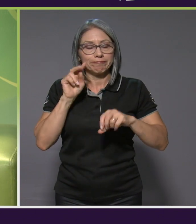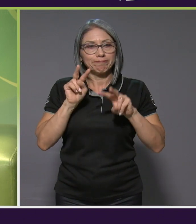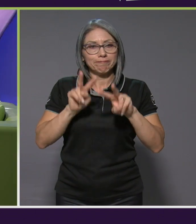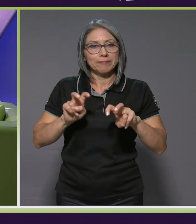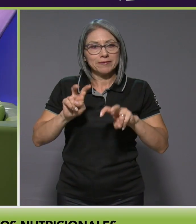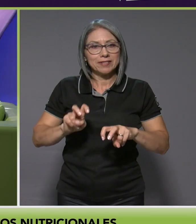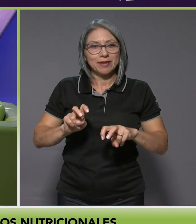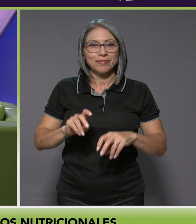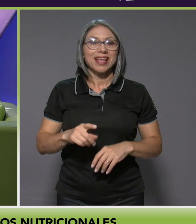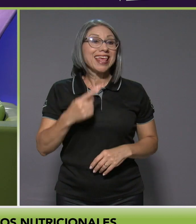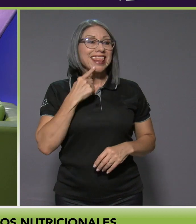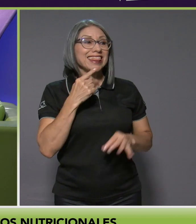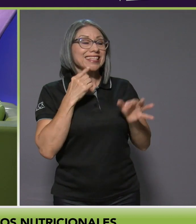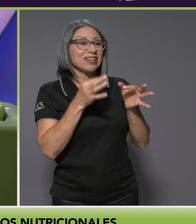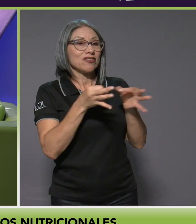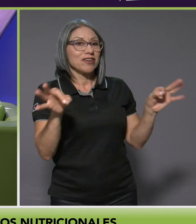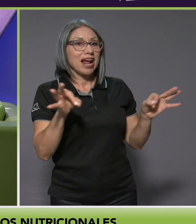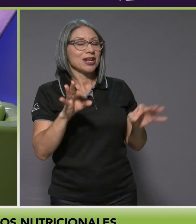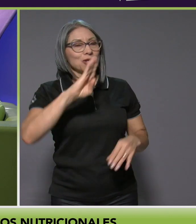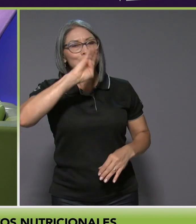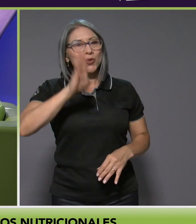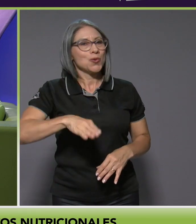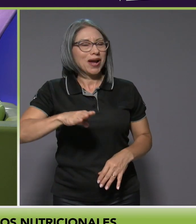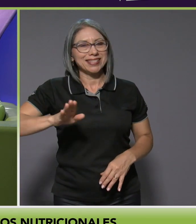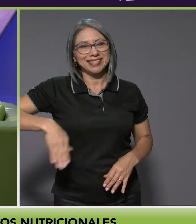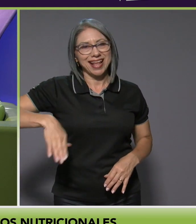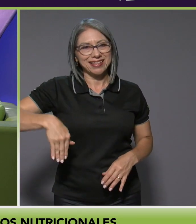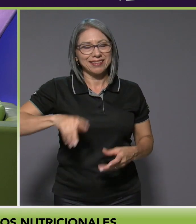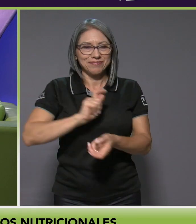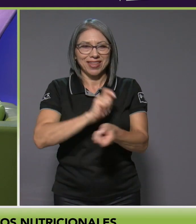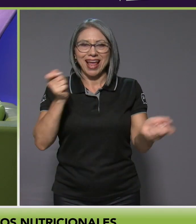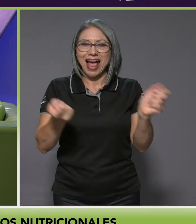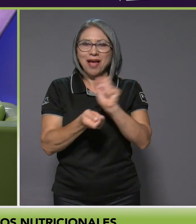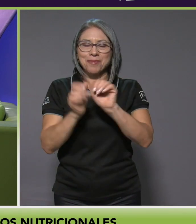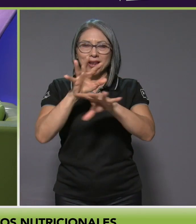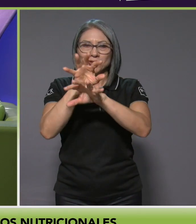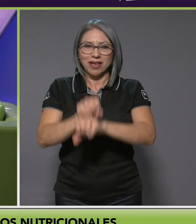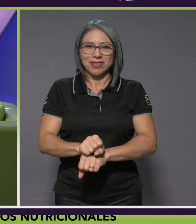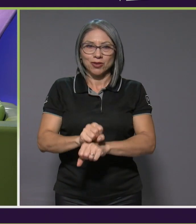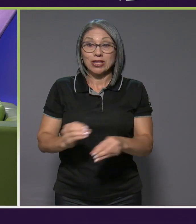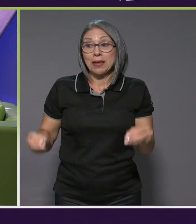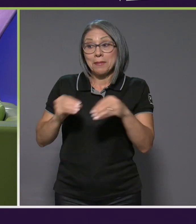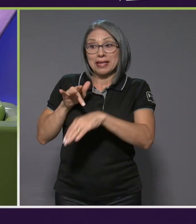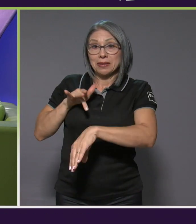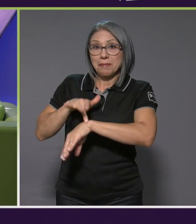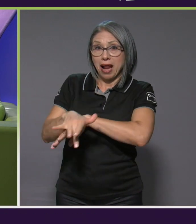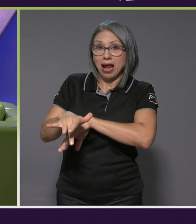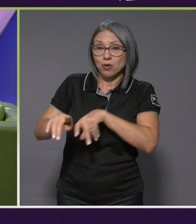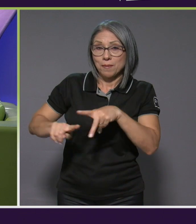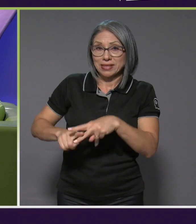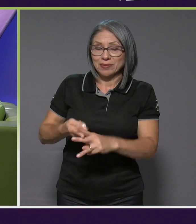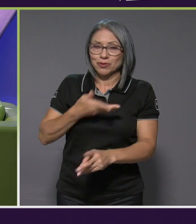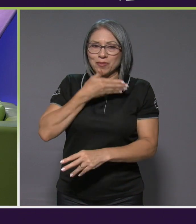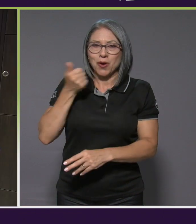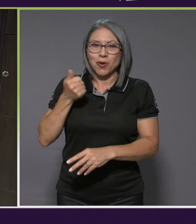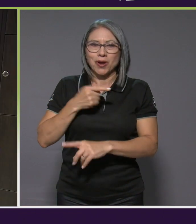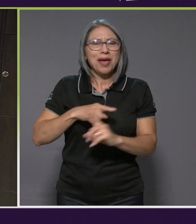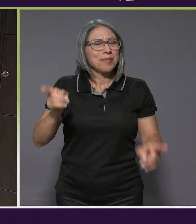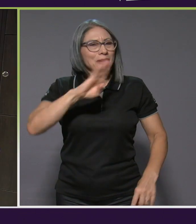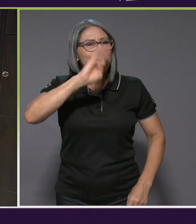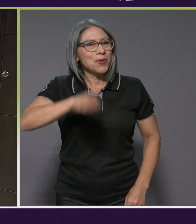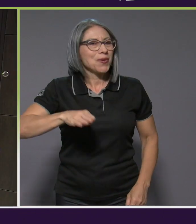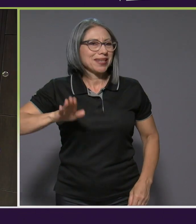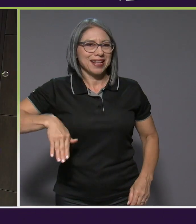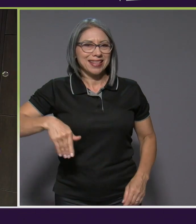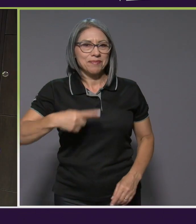Nunca es tarde, yo siempre digo, nunca es tarde para cambiar los hábitos, entre más temprano empecemos mejor, pero igual nunca es tarde para decir,